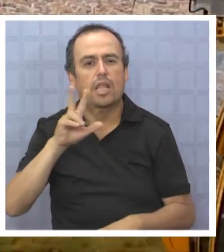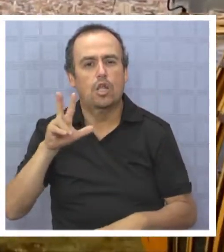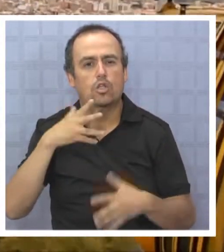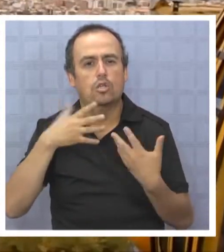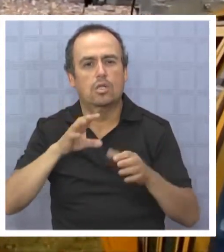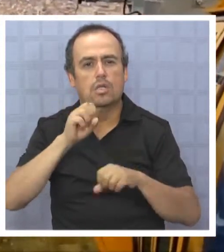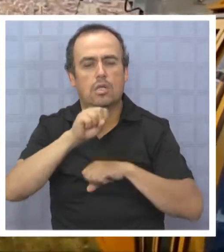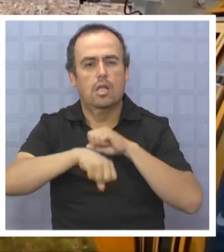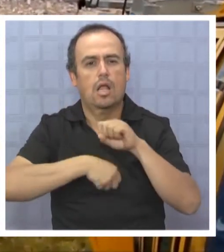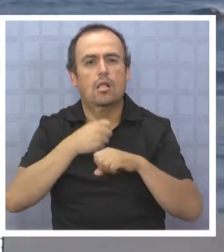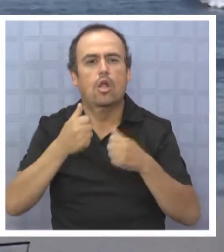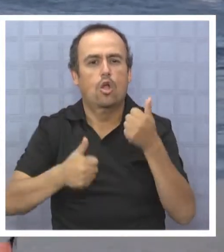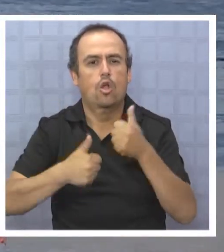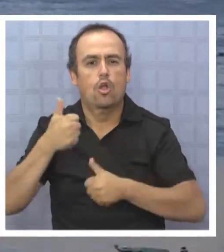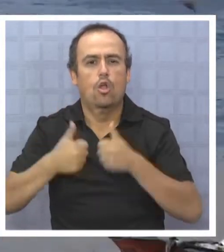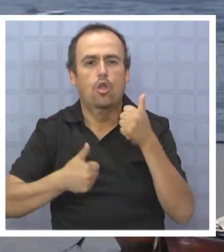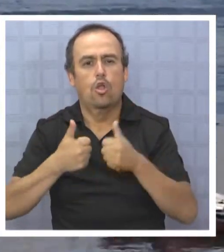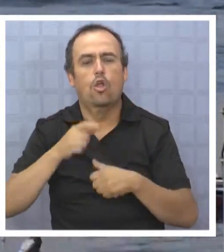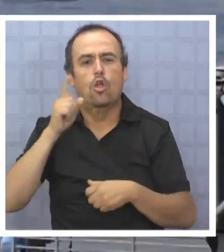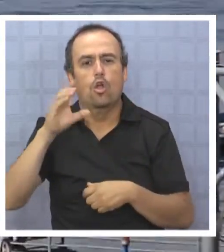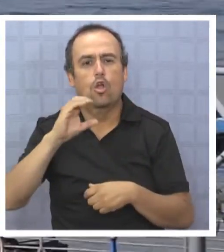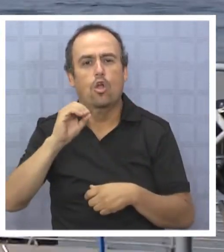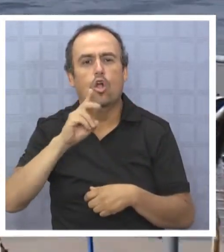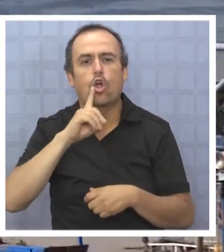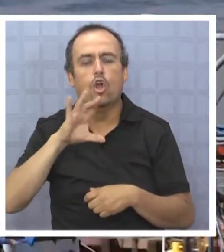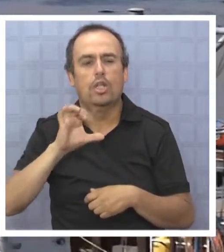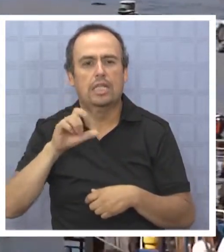competencia de la Corte Internacional de la Haya.